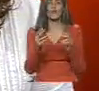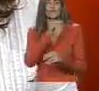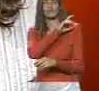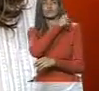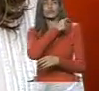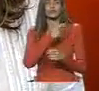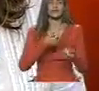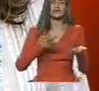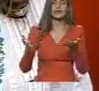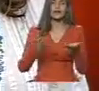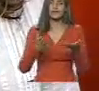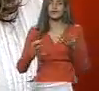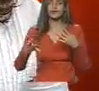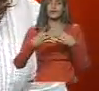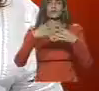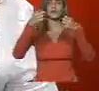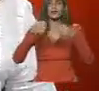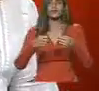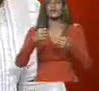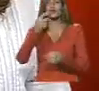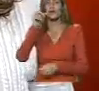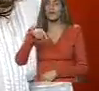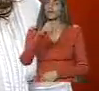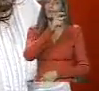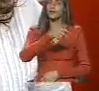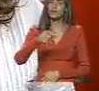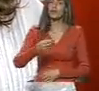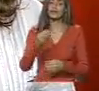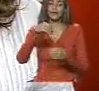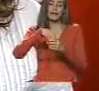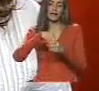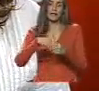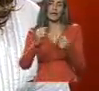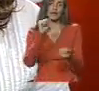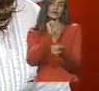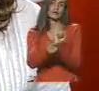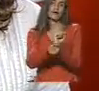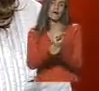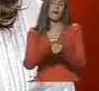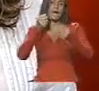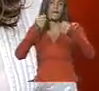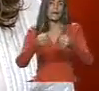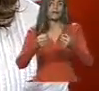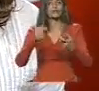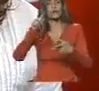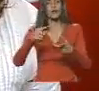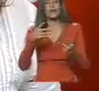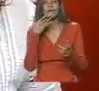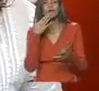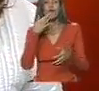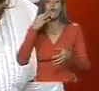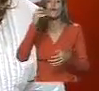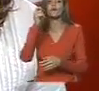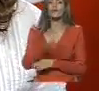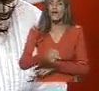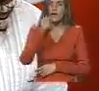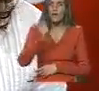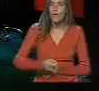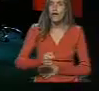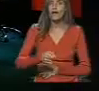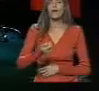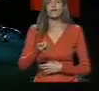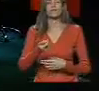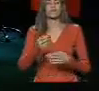Servicio Penitenciario, están las personas privadas en libertad, están los tribunales de primera instancia en sus